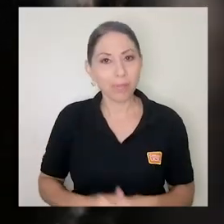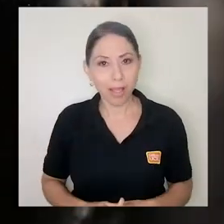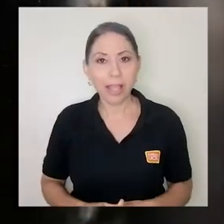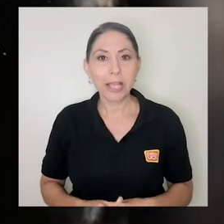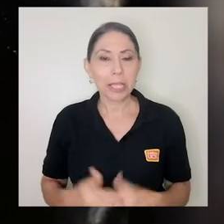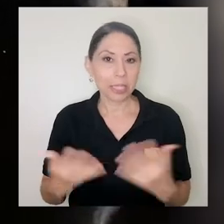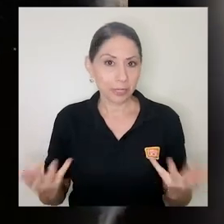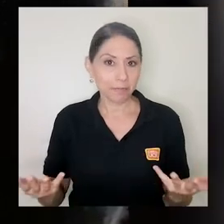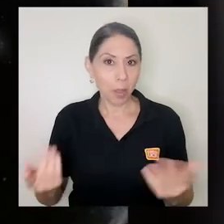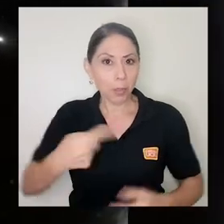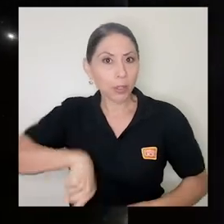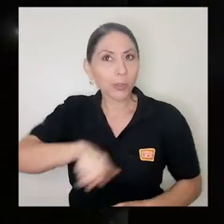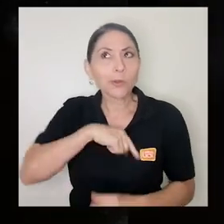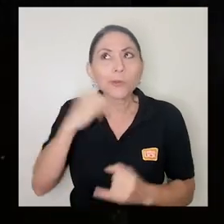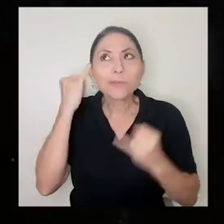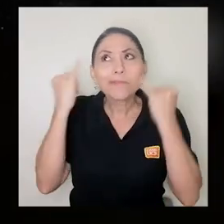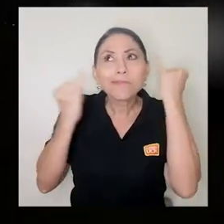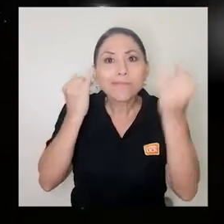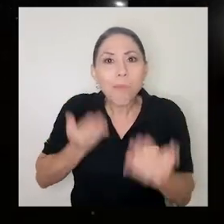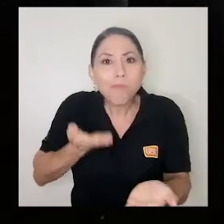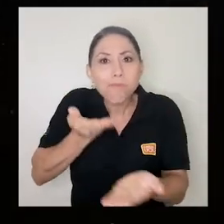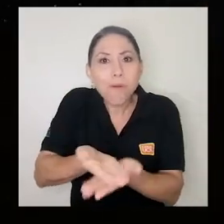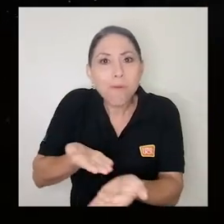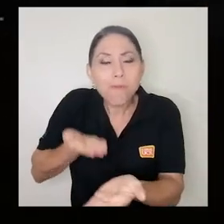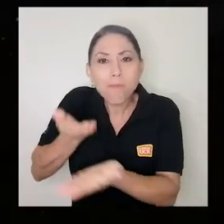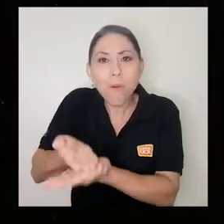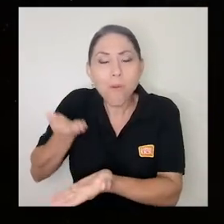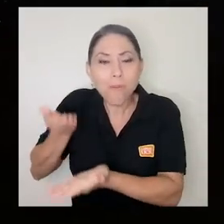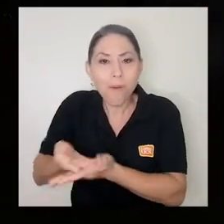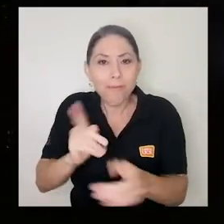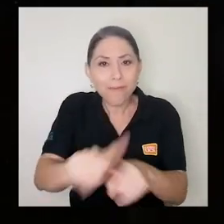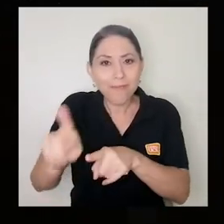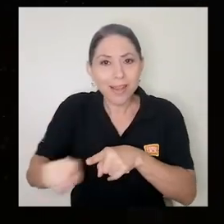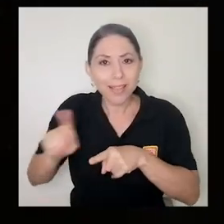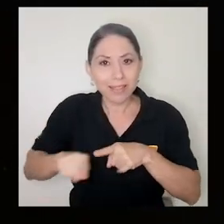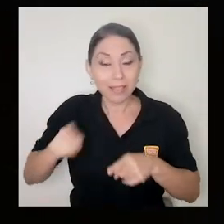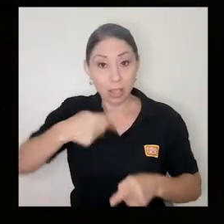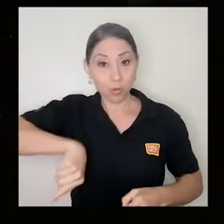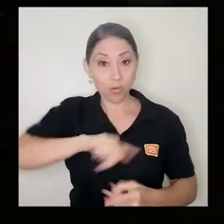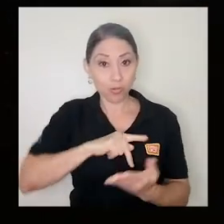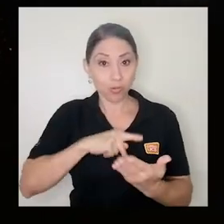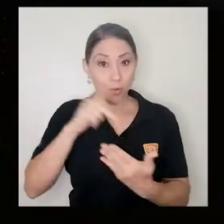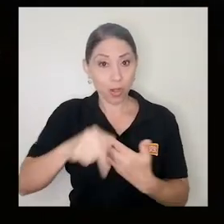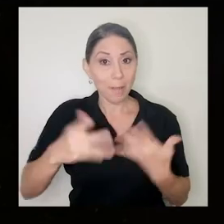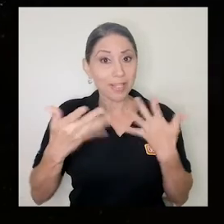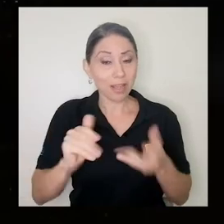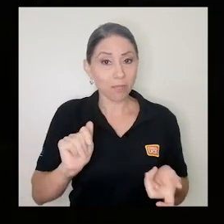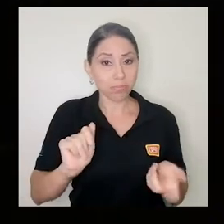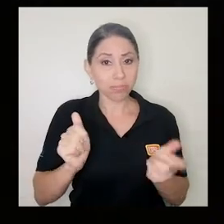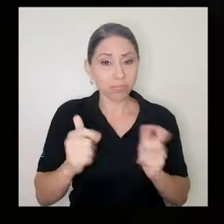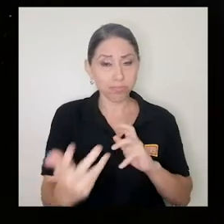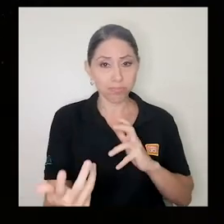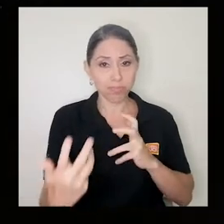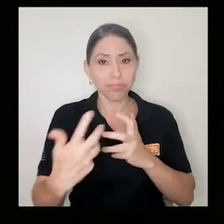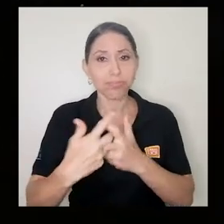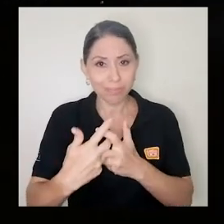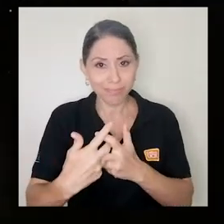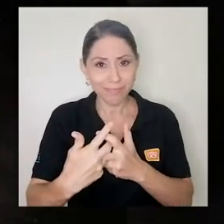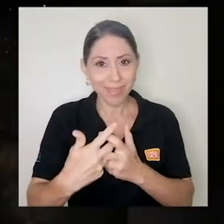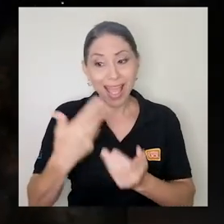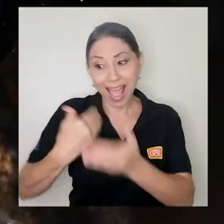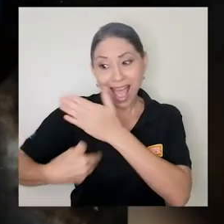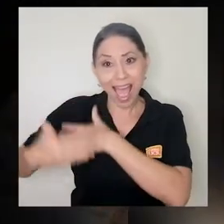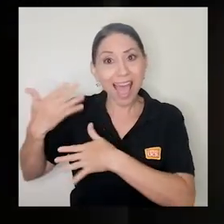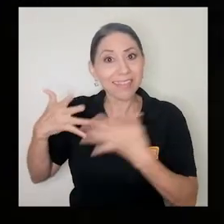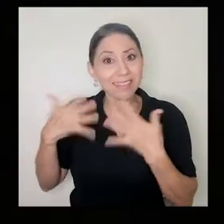nos hemos reinventado bastante hemos adaptado nuestros programas también los regulares que estaban en la sala